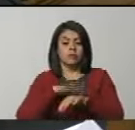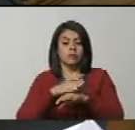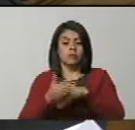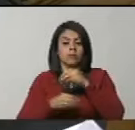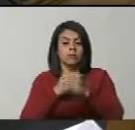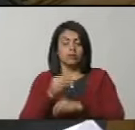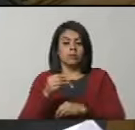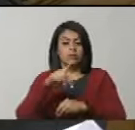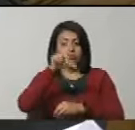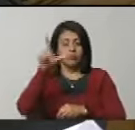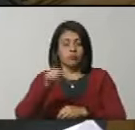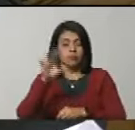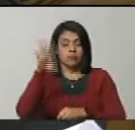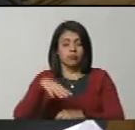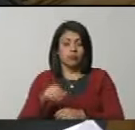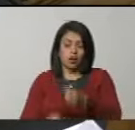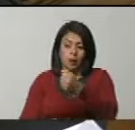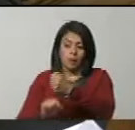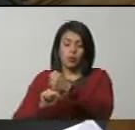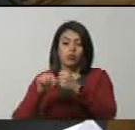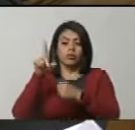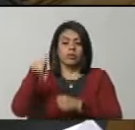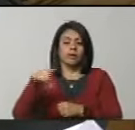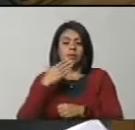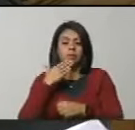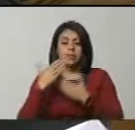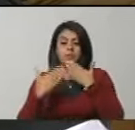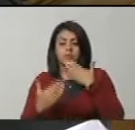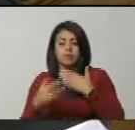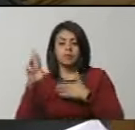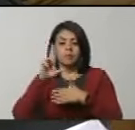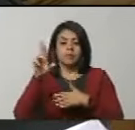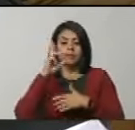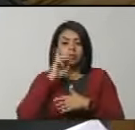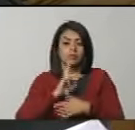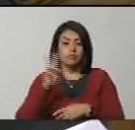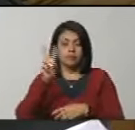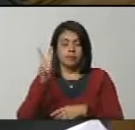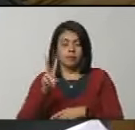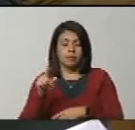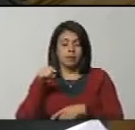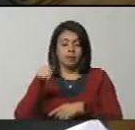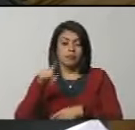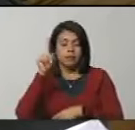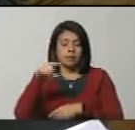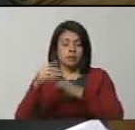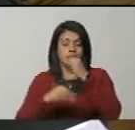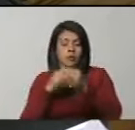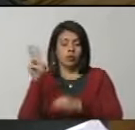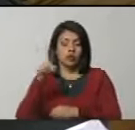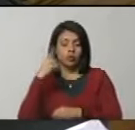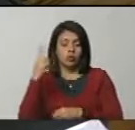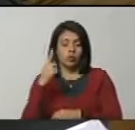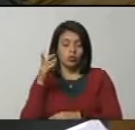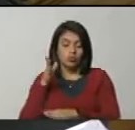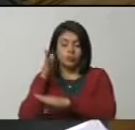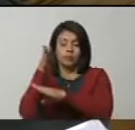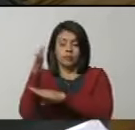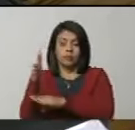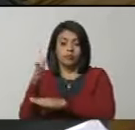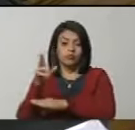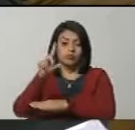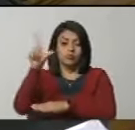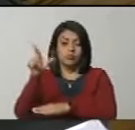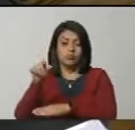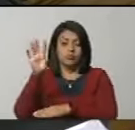Cooperativa de Guyana respecto de las reclamaciones de la República Bolivariana de Venezuela sobre el territorio de la Guayana